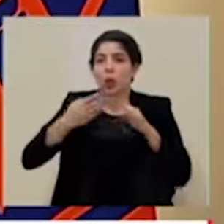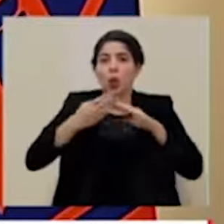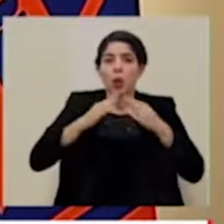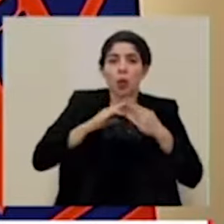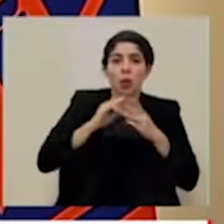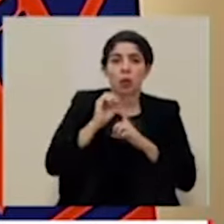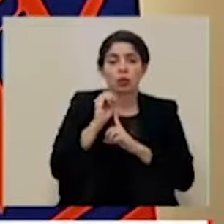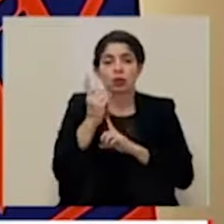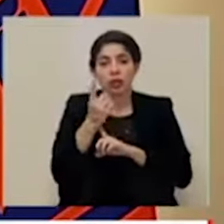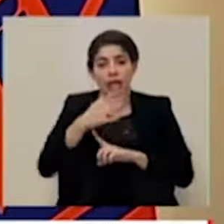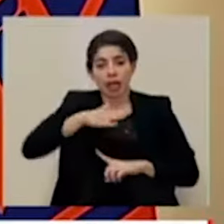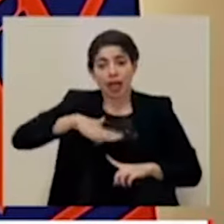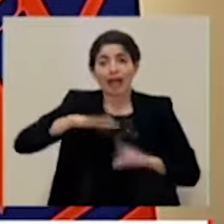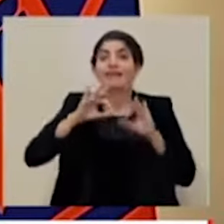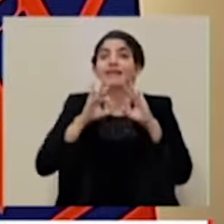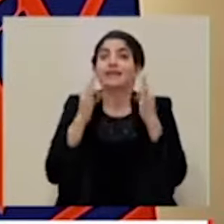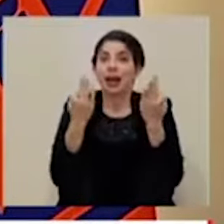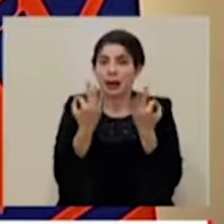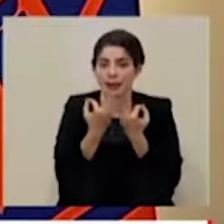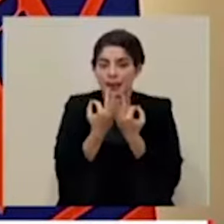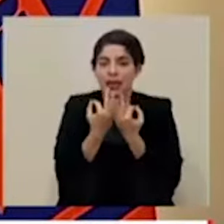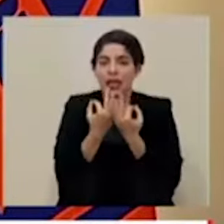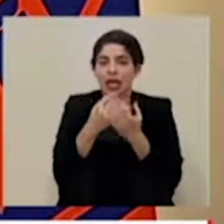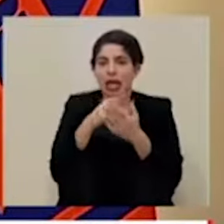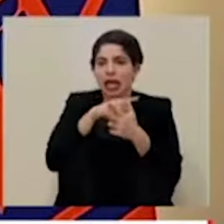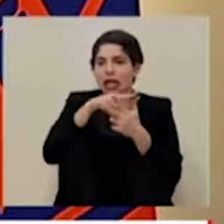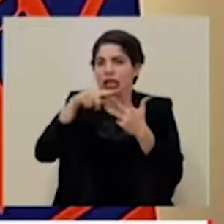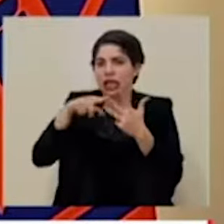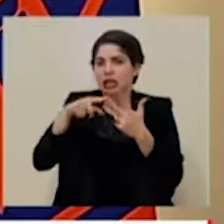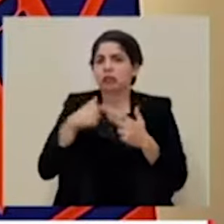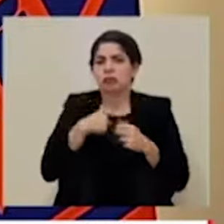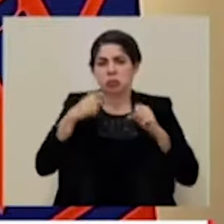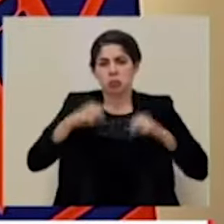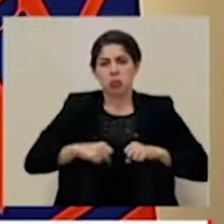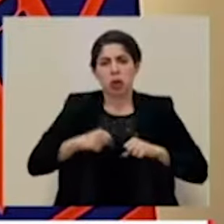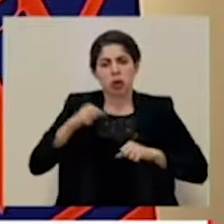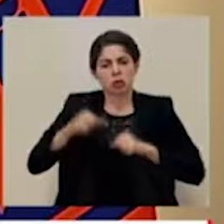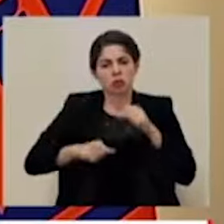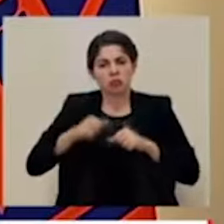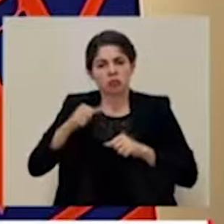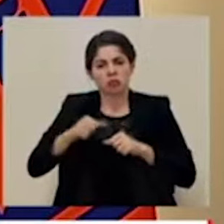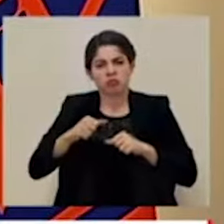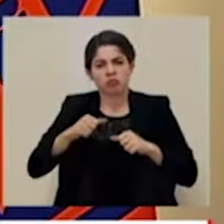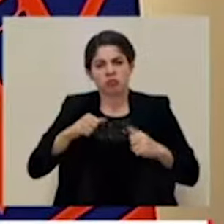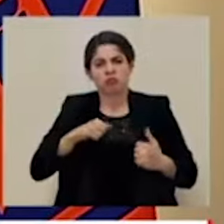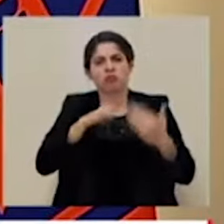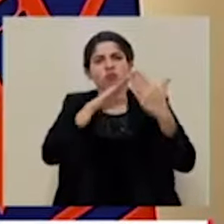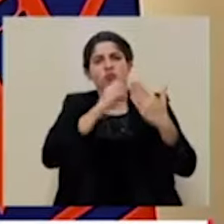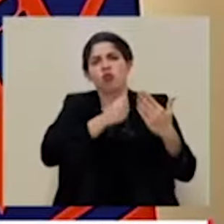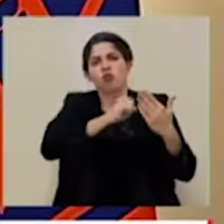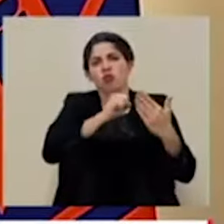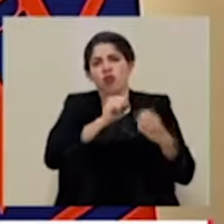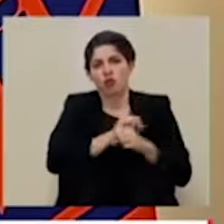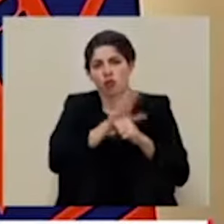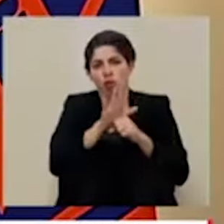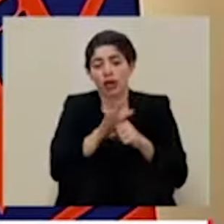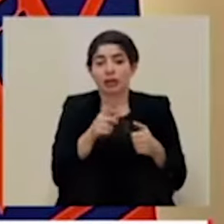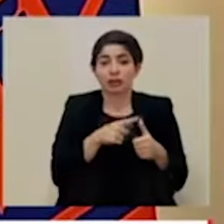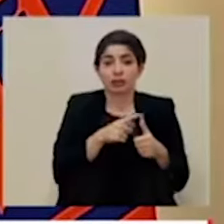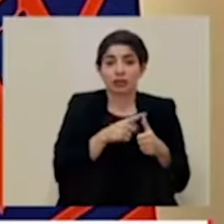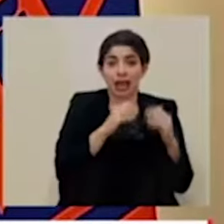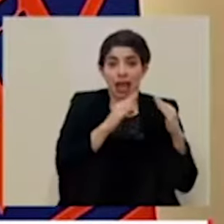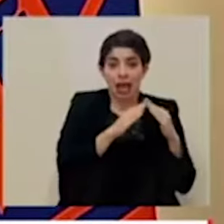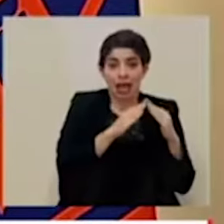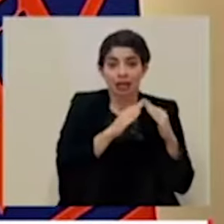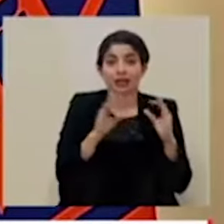sociedad, como familia podemos luchar contra el COVID-19. En el hogar, en